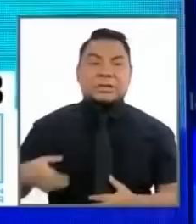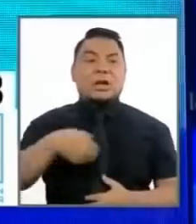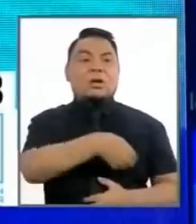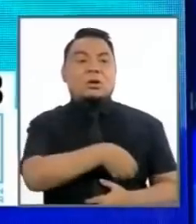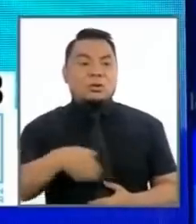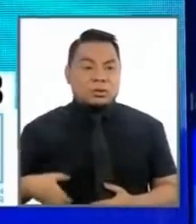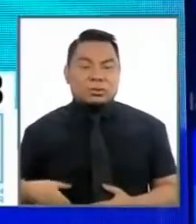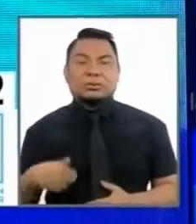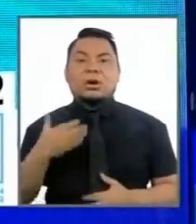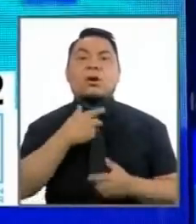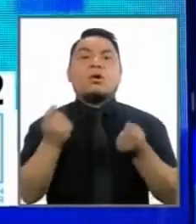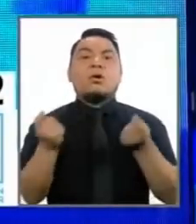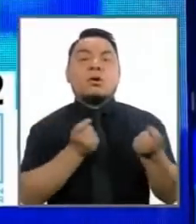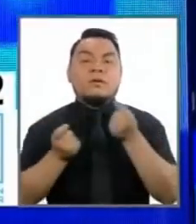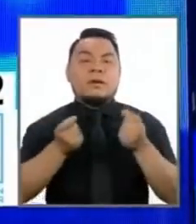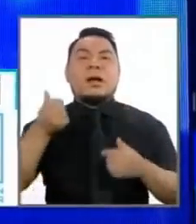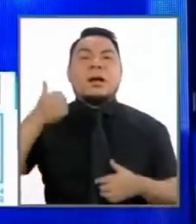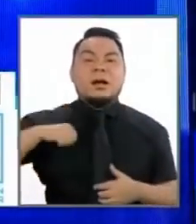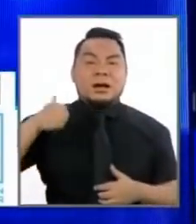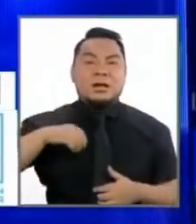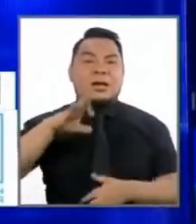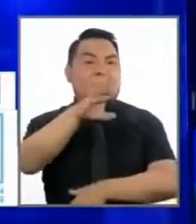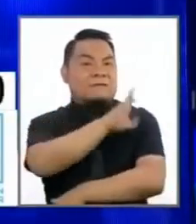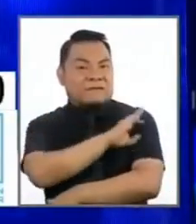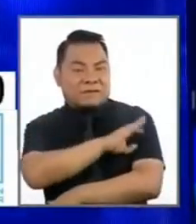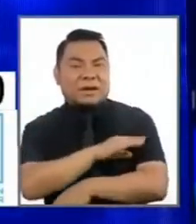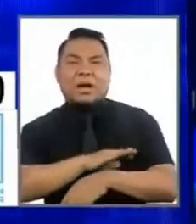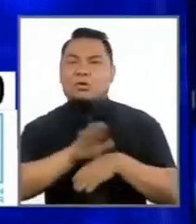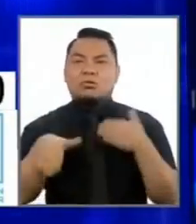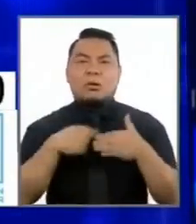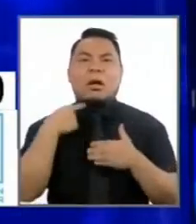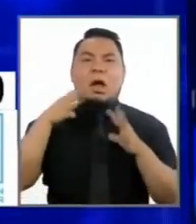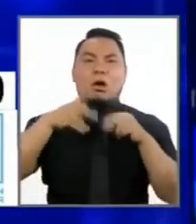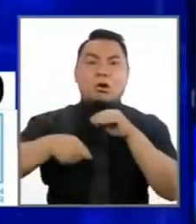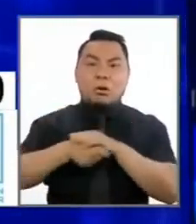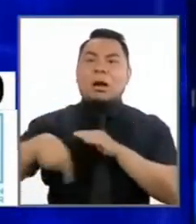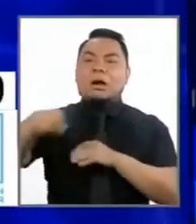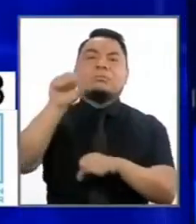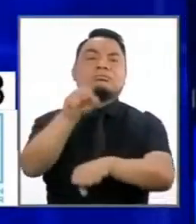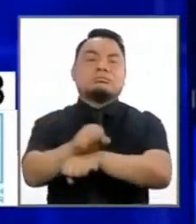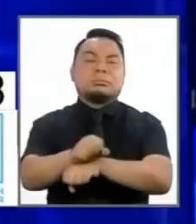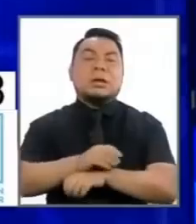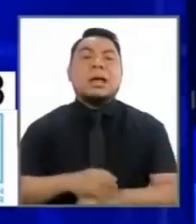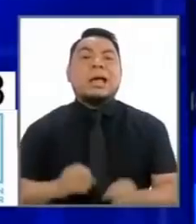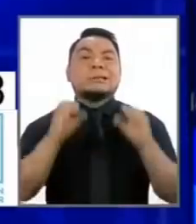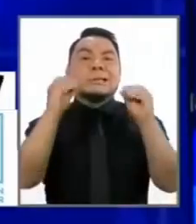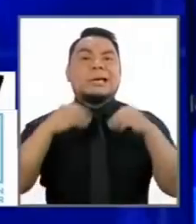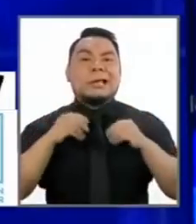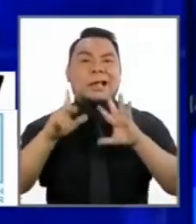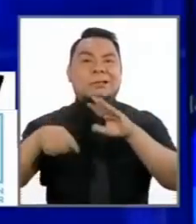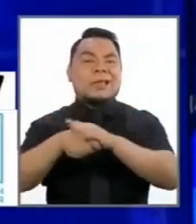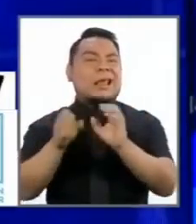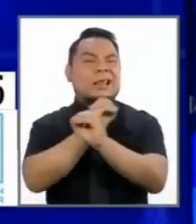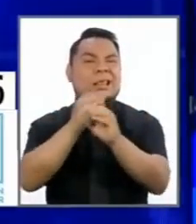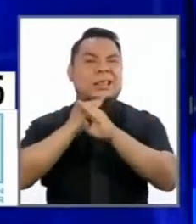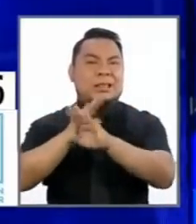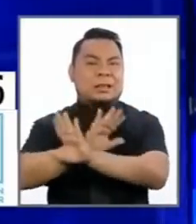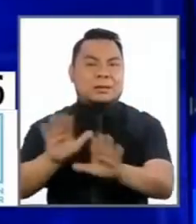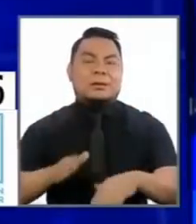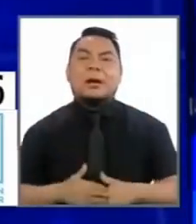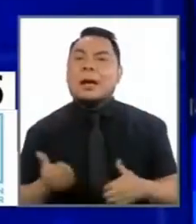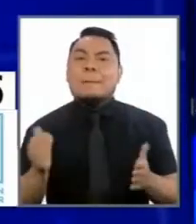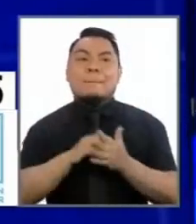gobernadores alcaldes jueces fiscales y demás gente corrupta tolerancia cero para la corrupción no